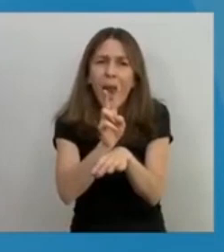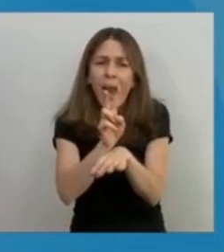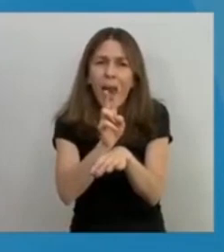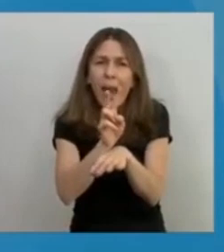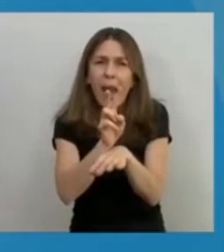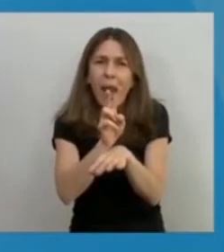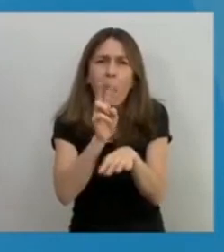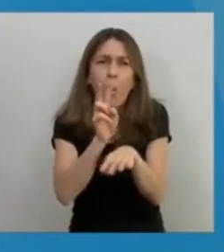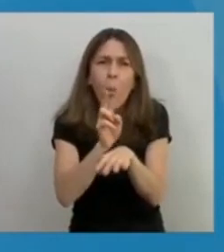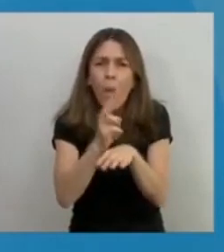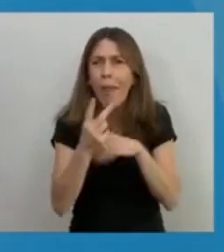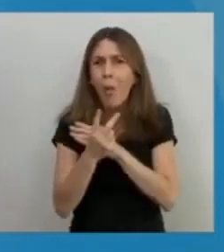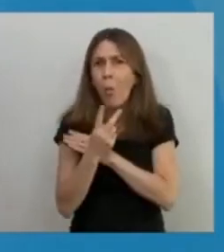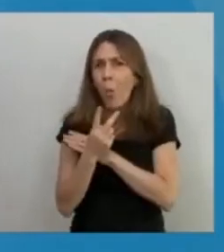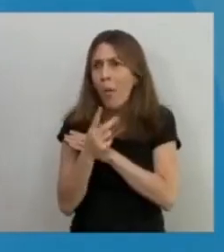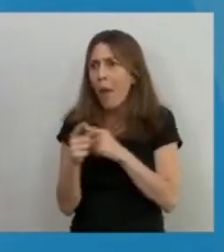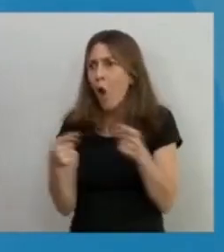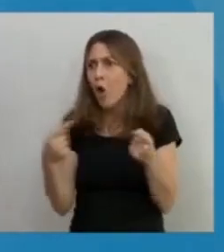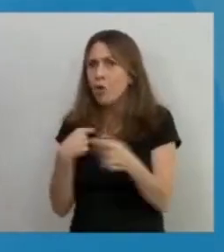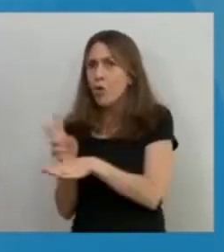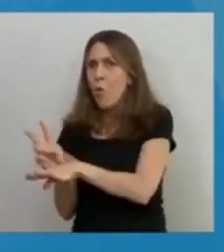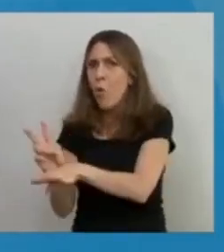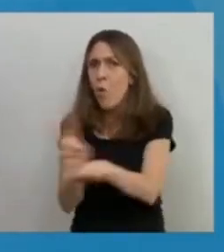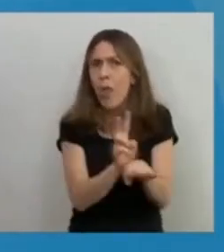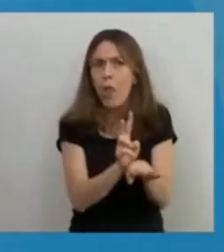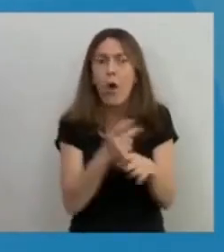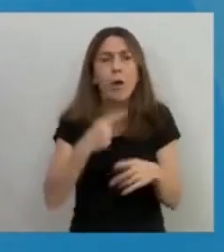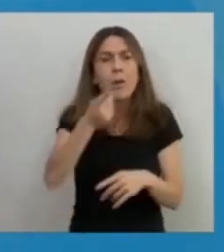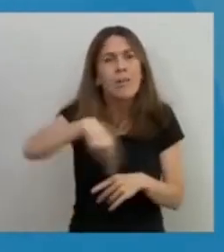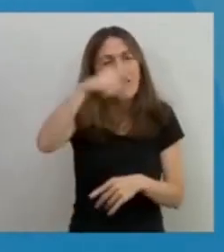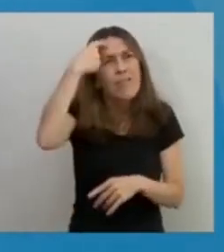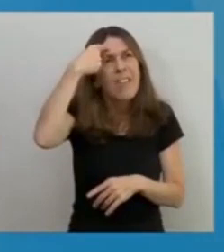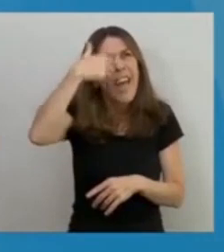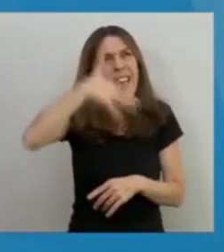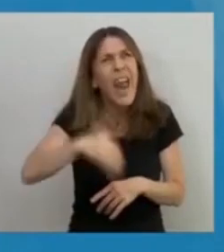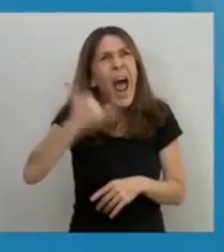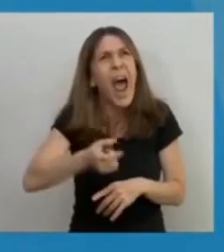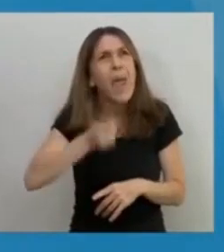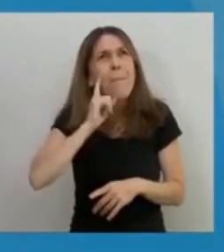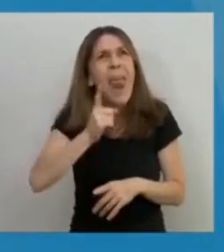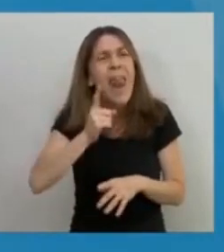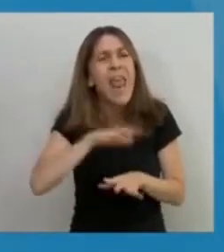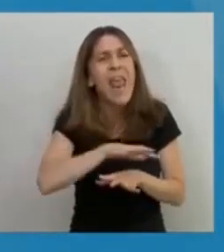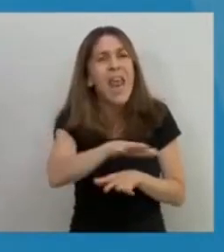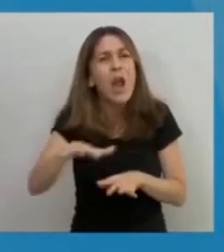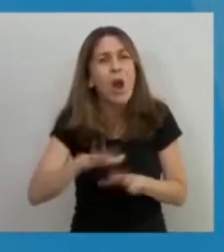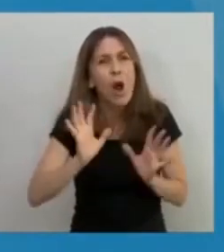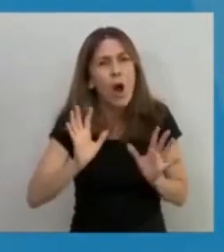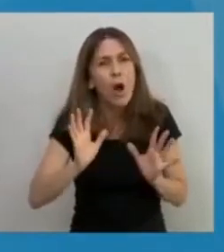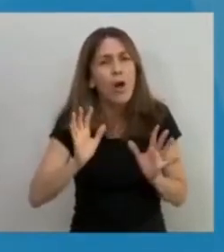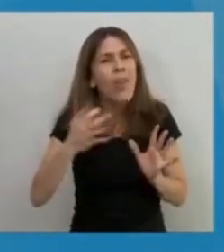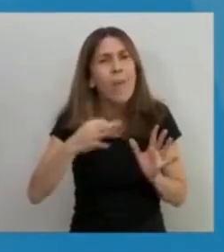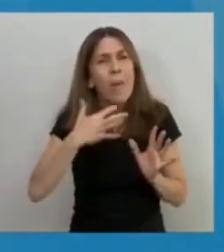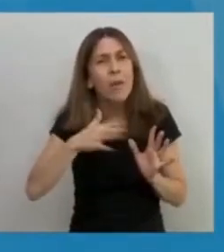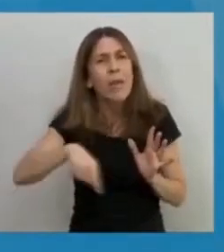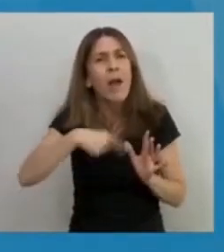Cuidemos al otro. Entendamos que estamos en riesgo. Entendamos que el virus